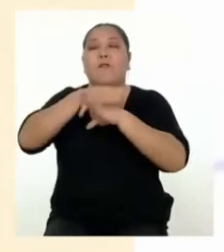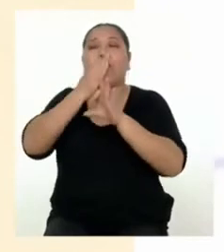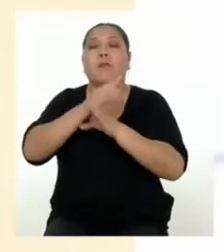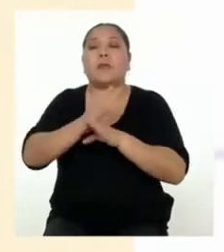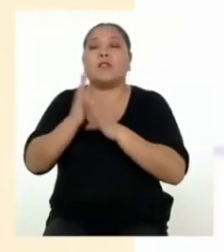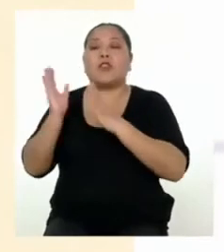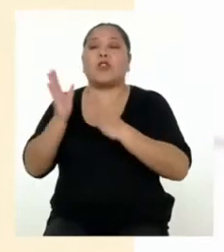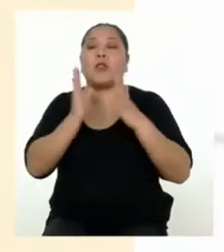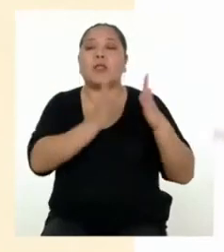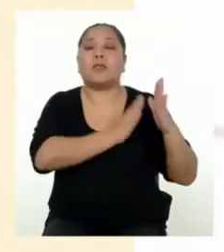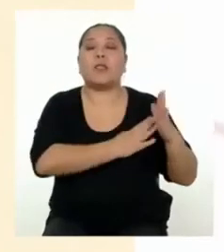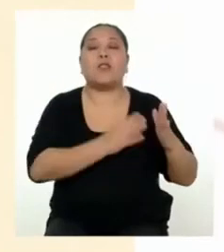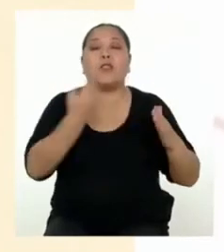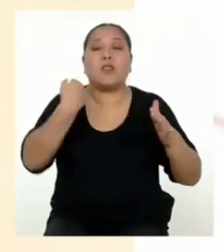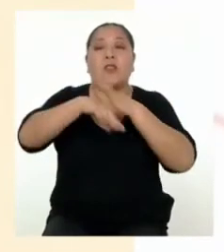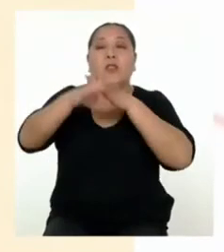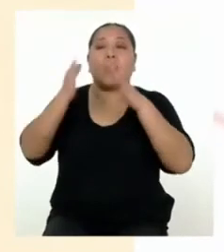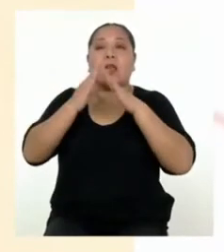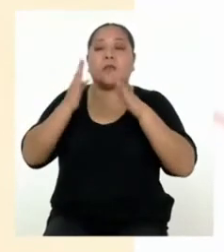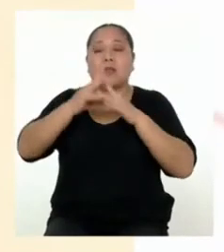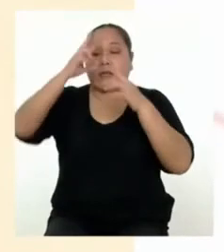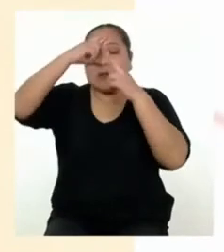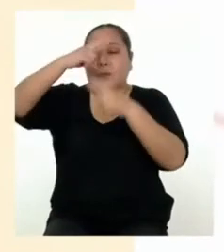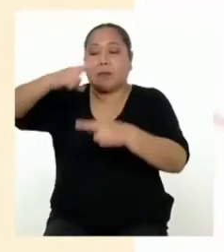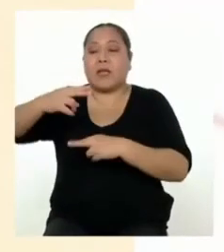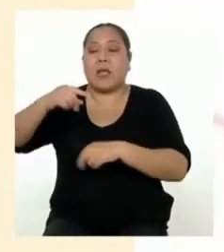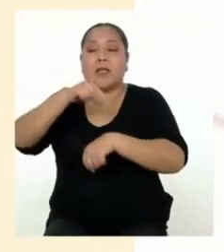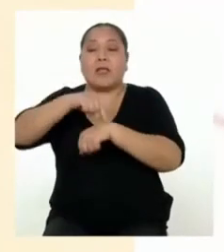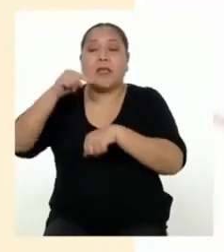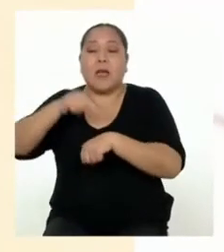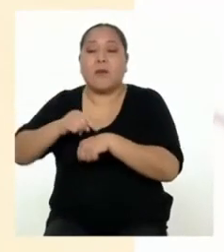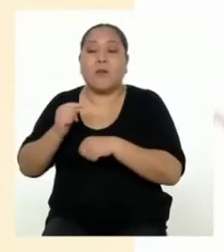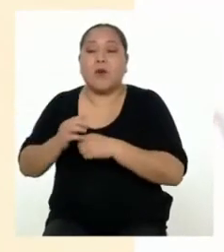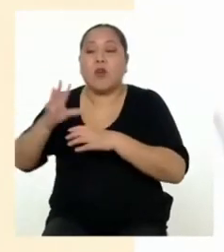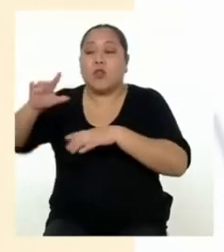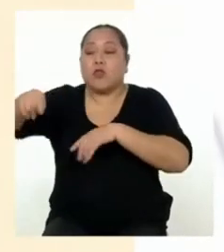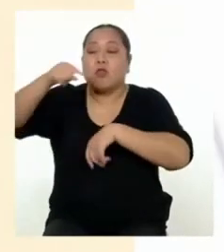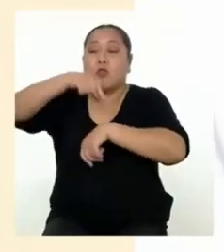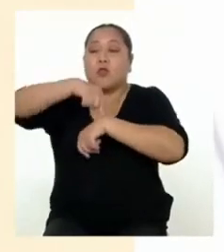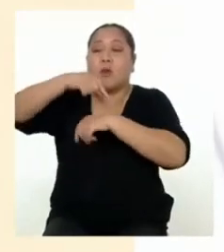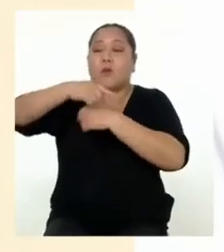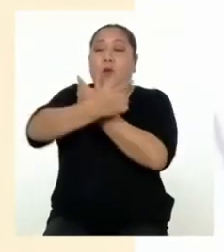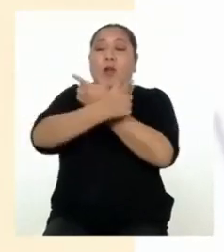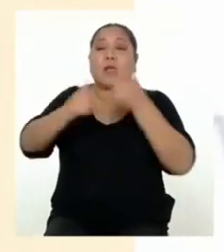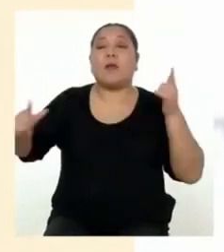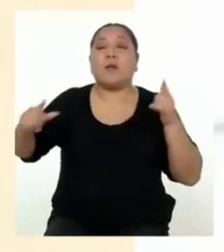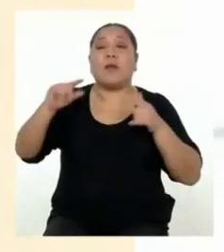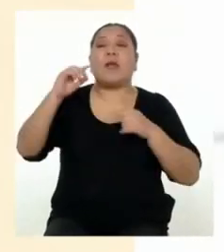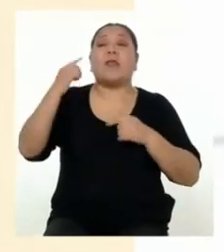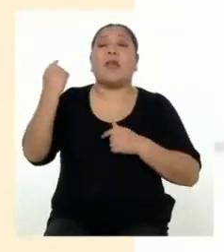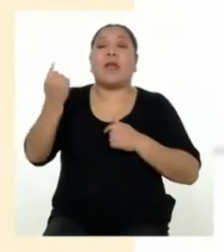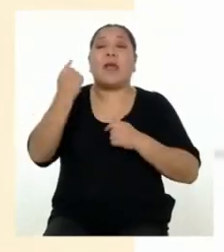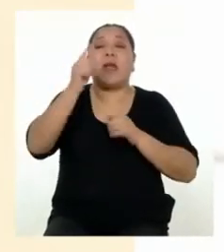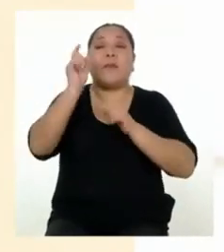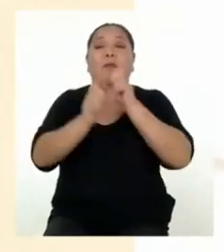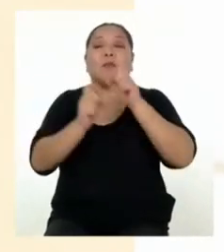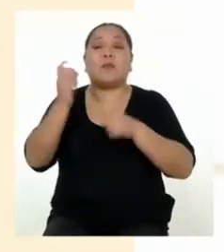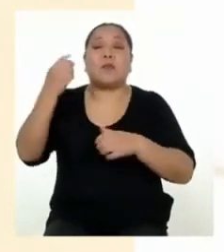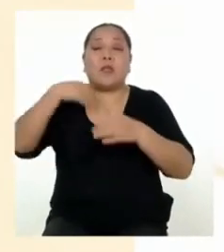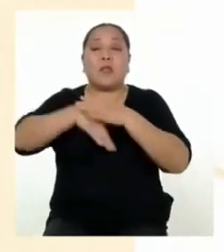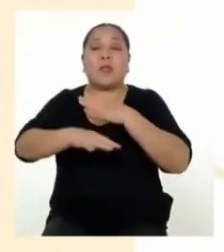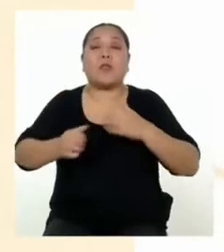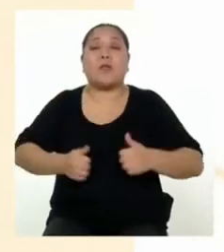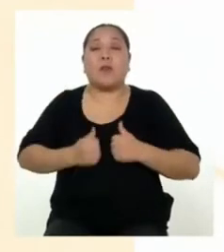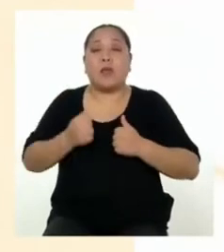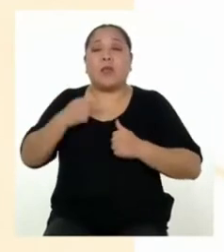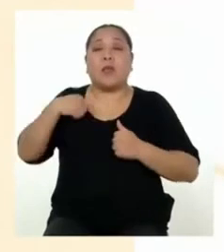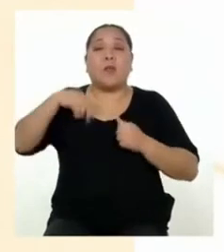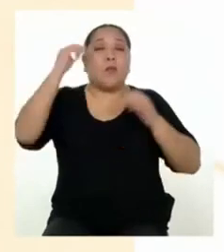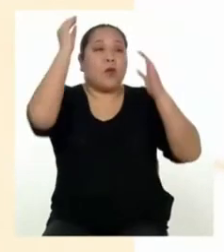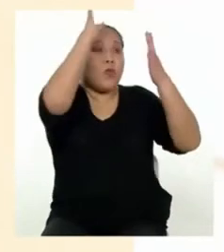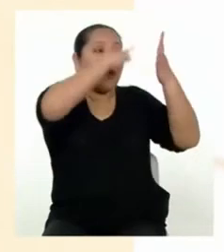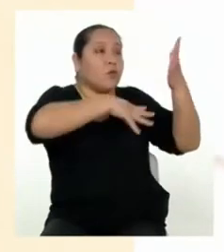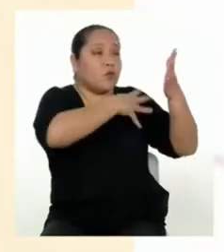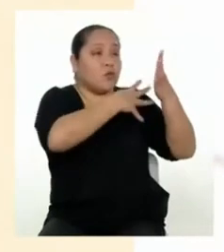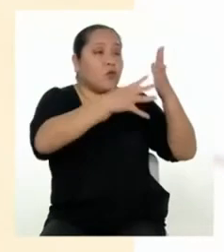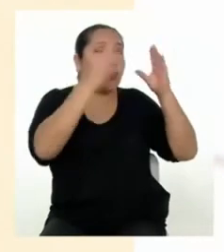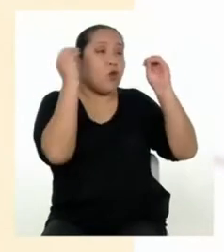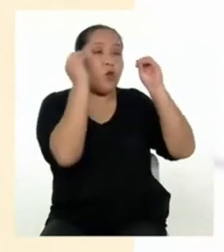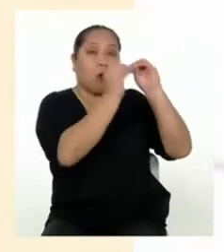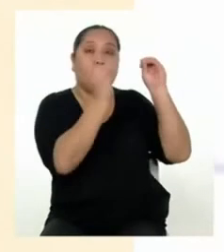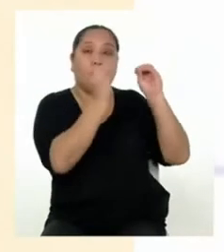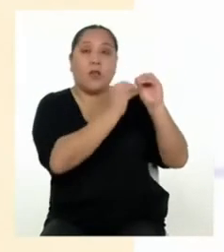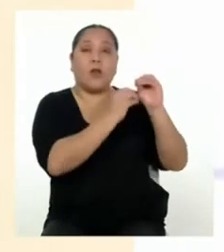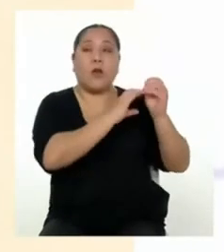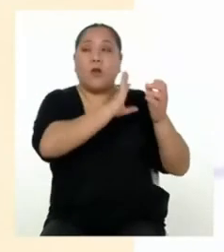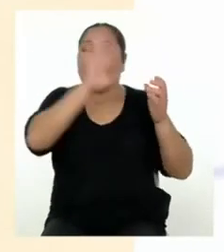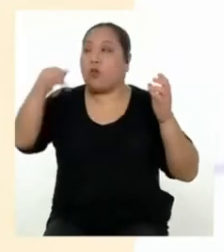casa para respetar los tiempos y espacios de cada miembro de la familia. Si establecemos un horario y lo colocamos en una parte visible